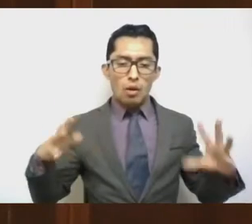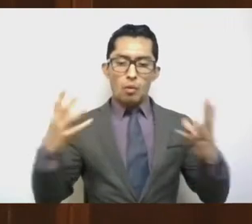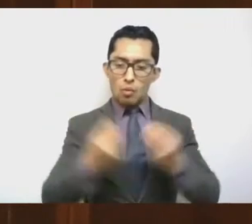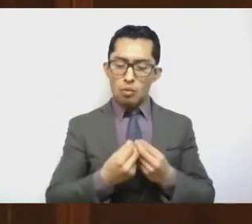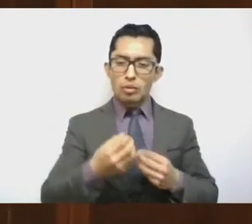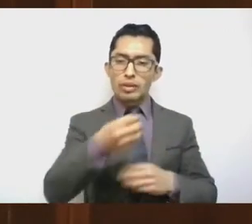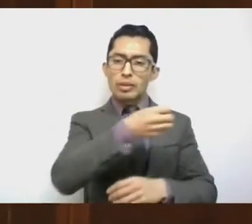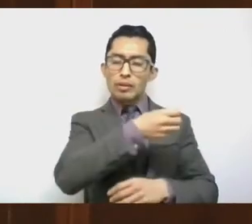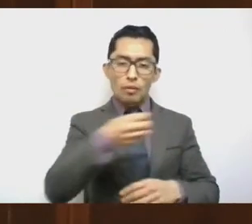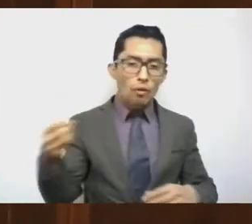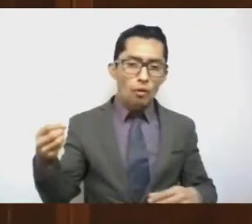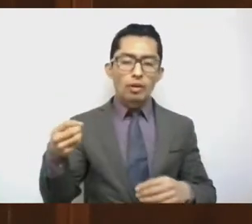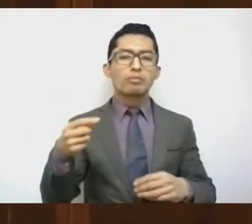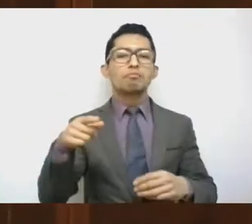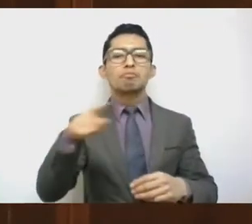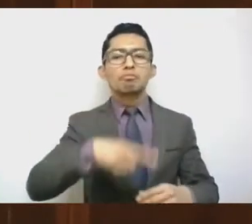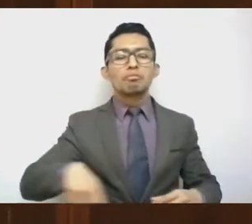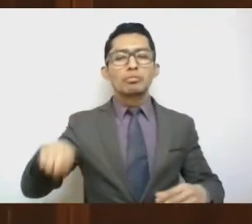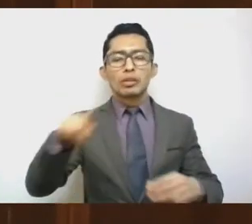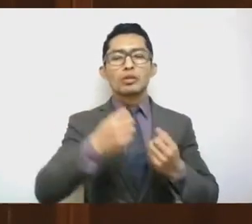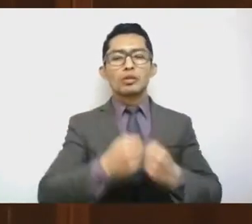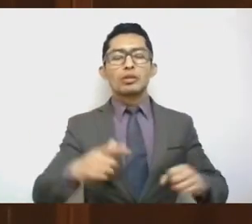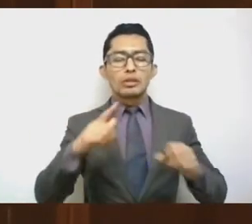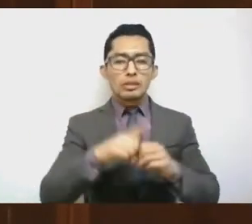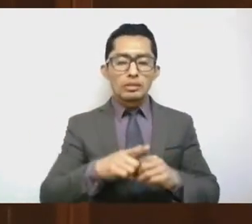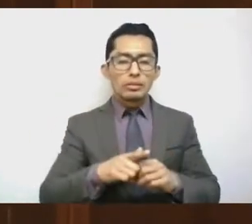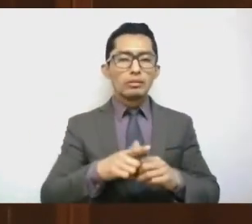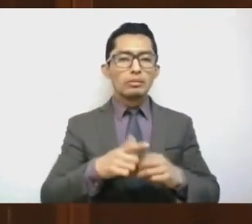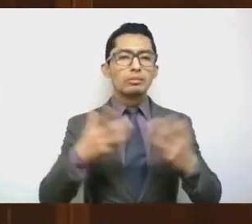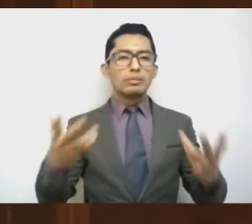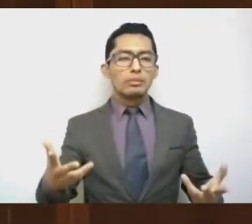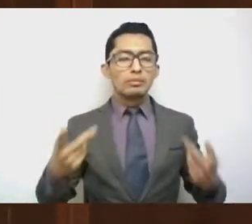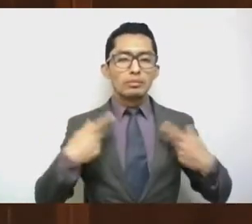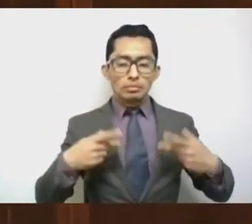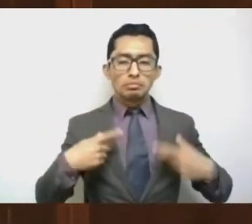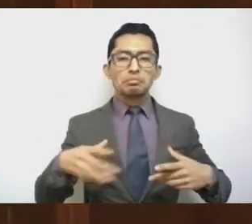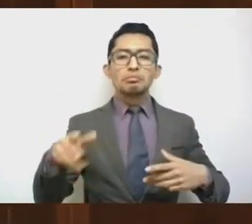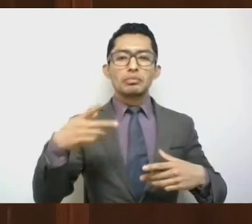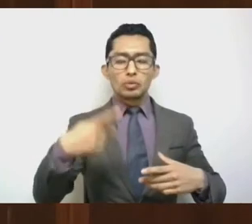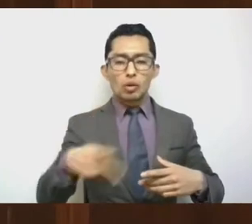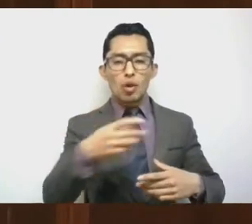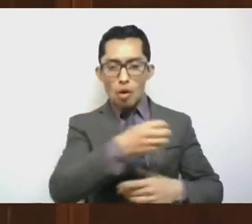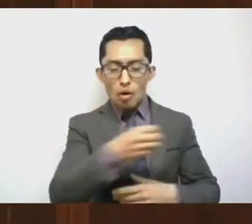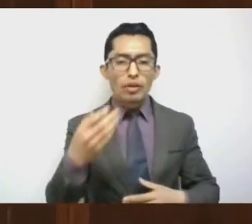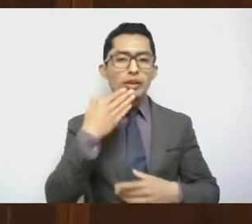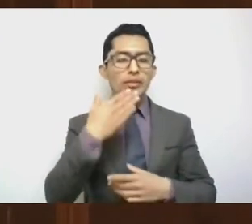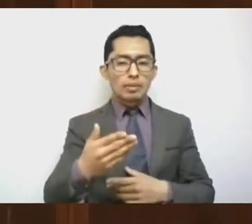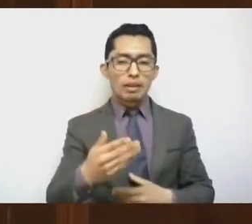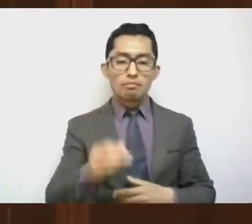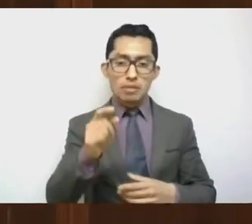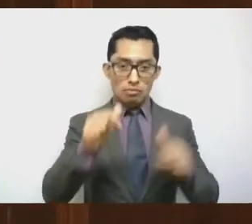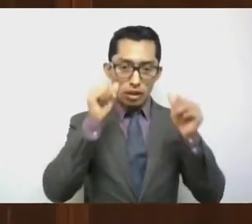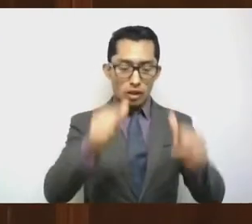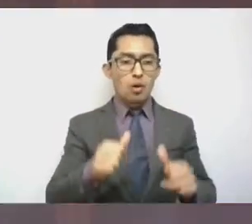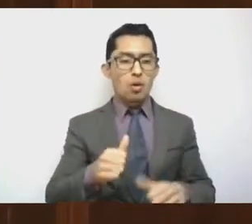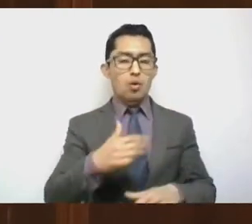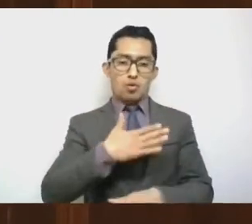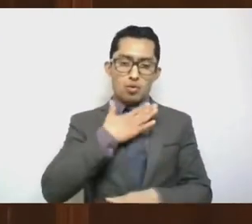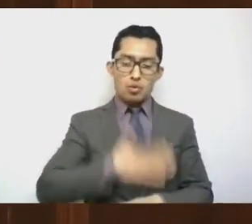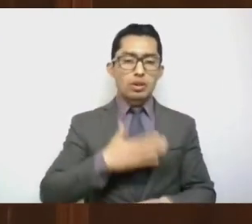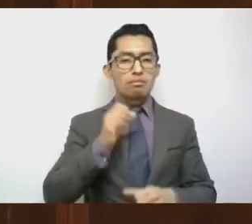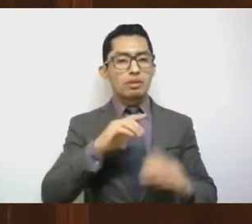una visión de sociedad organizada y atendida con justicia y con equidad,